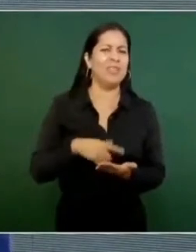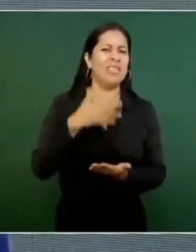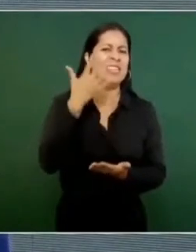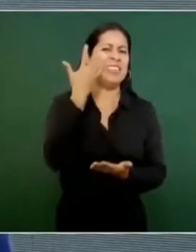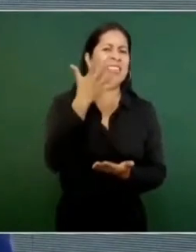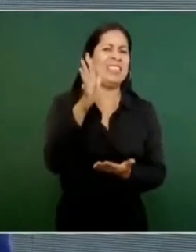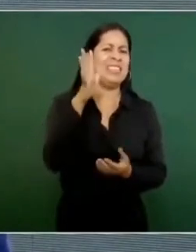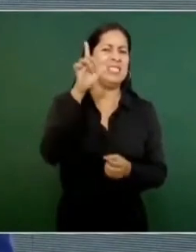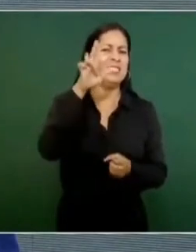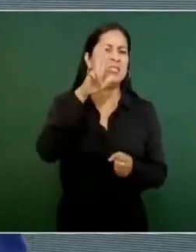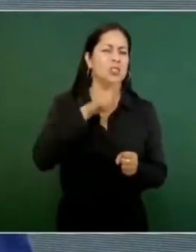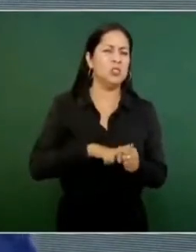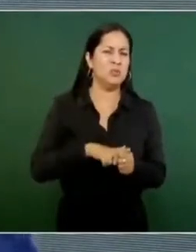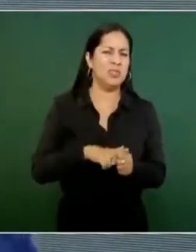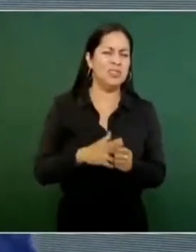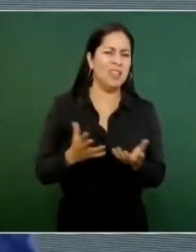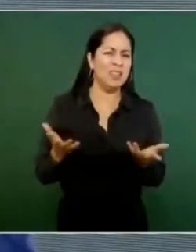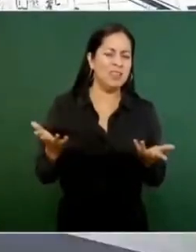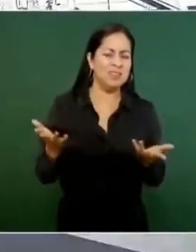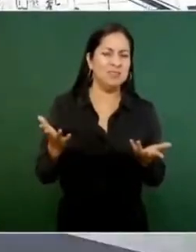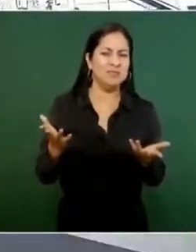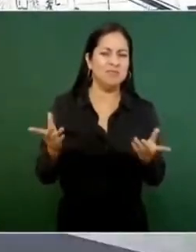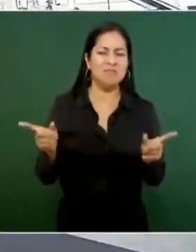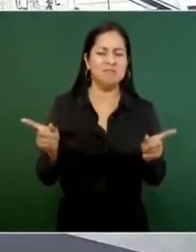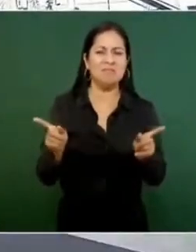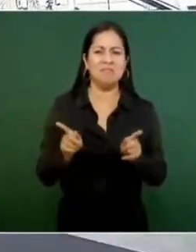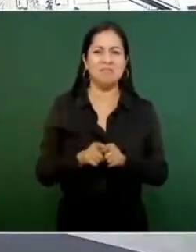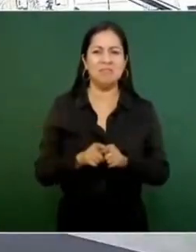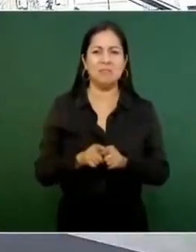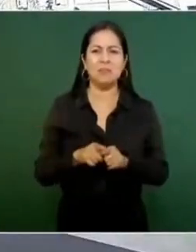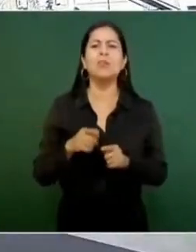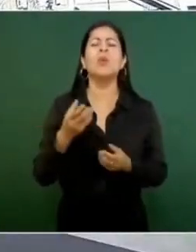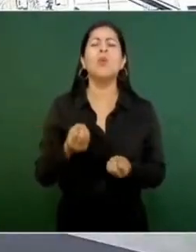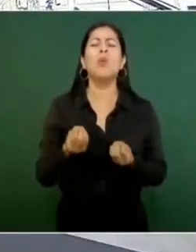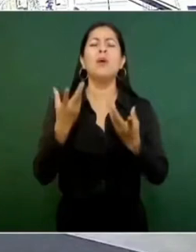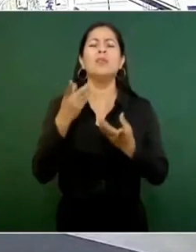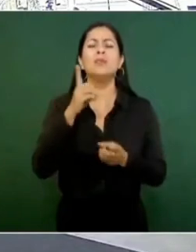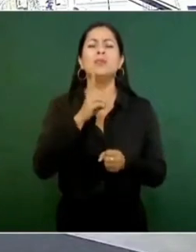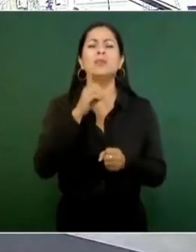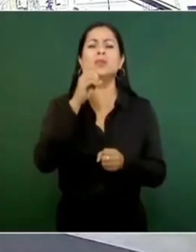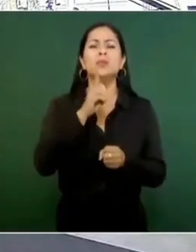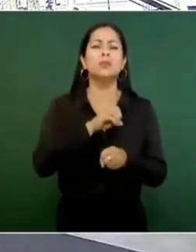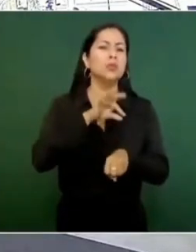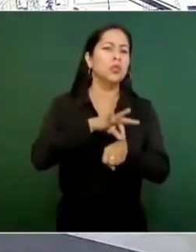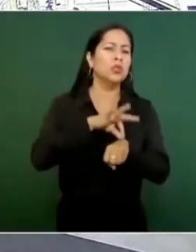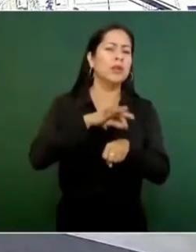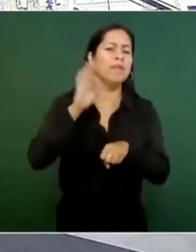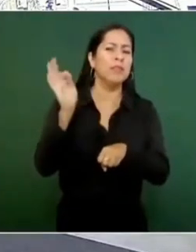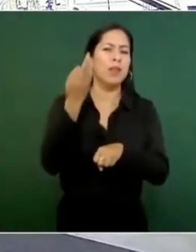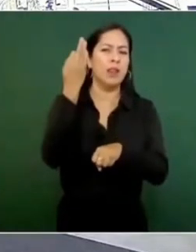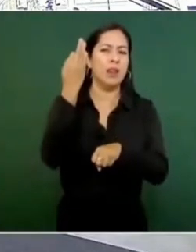hospitales. ¿Cuántos, doctor Alcocer? Federales.